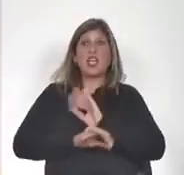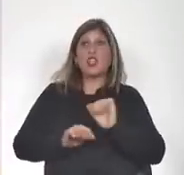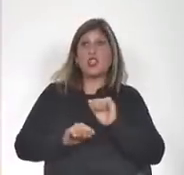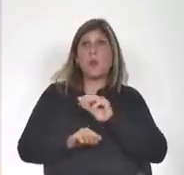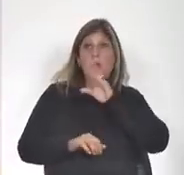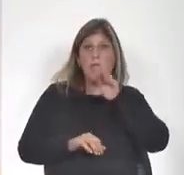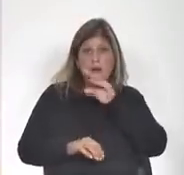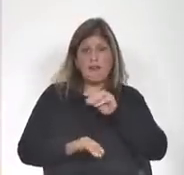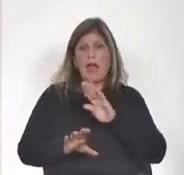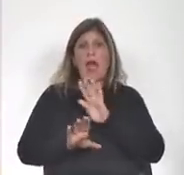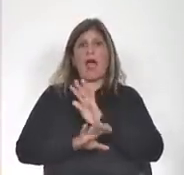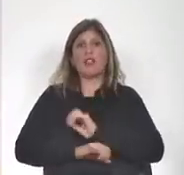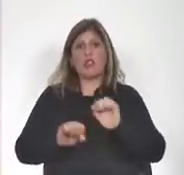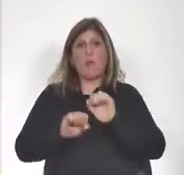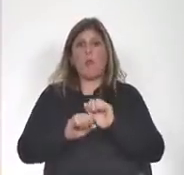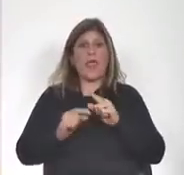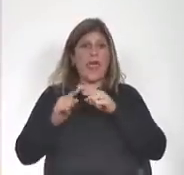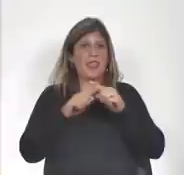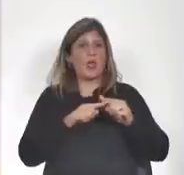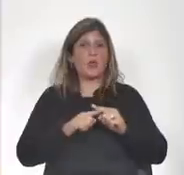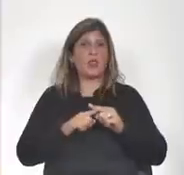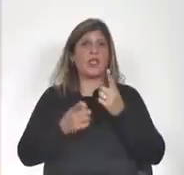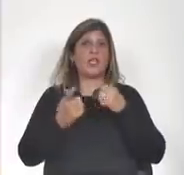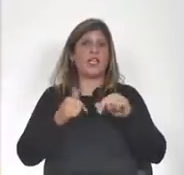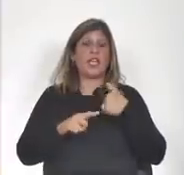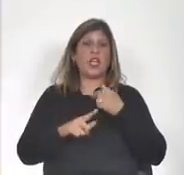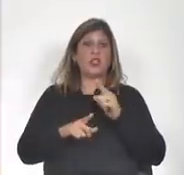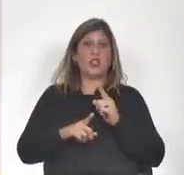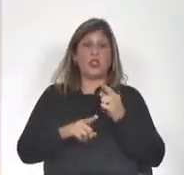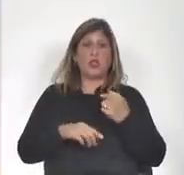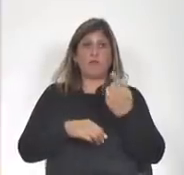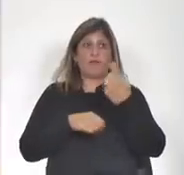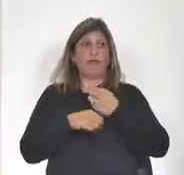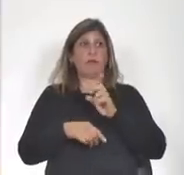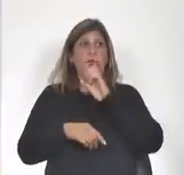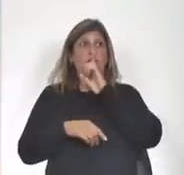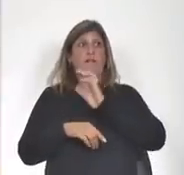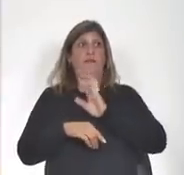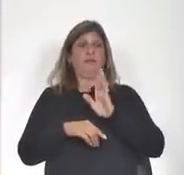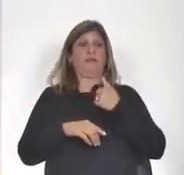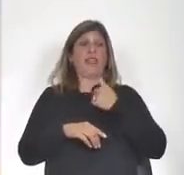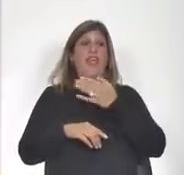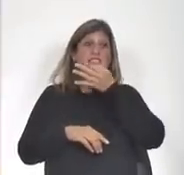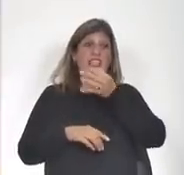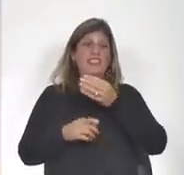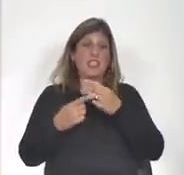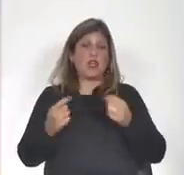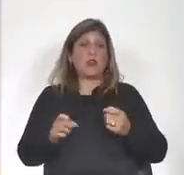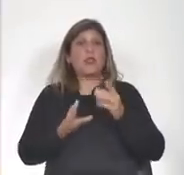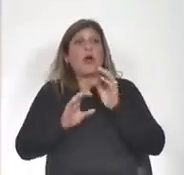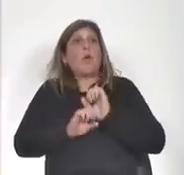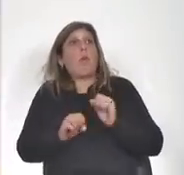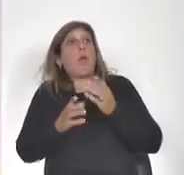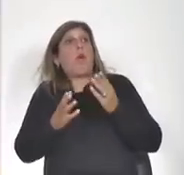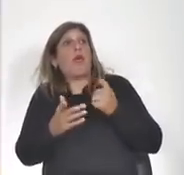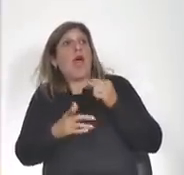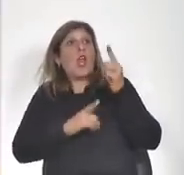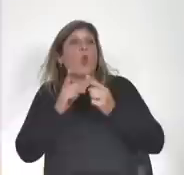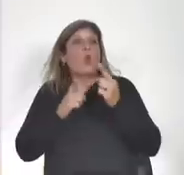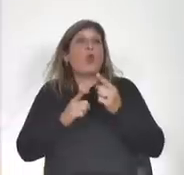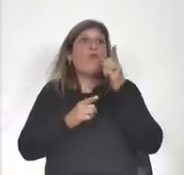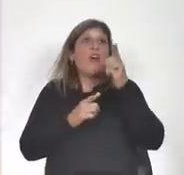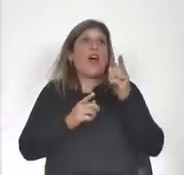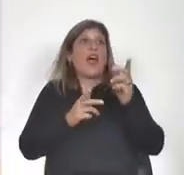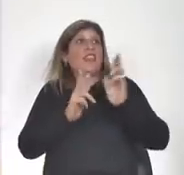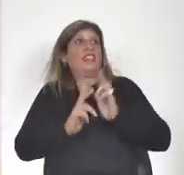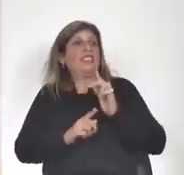que no se puede discutir, que estamos vedados de decir cosas porque si no, capaz que alguien va a decir algo sobre nosotros